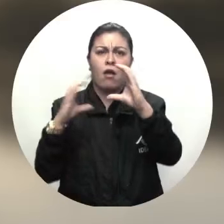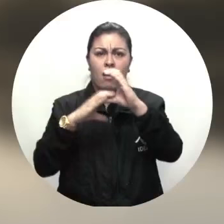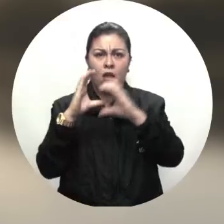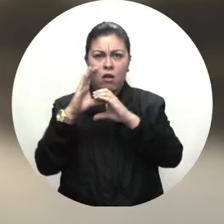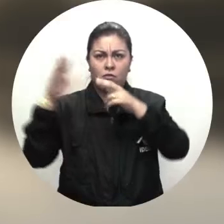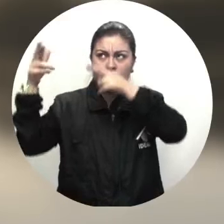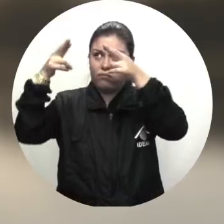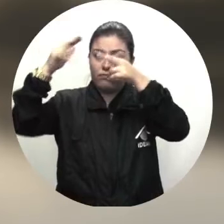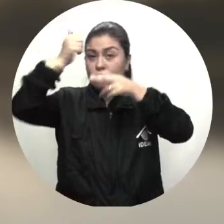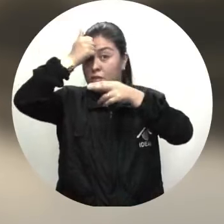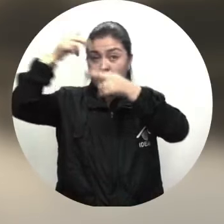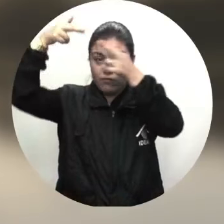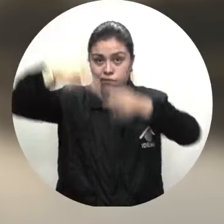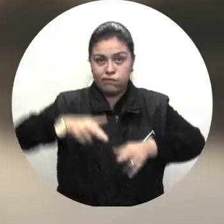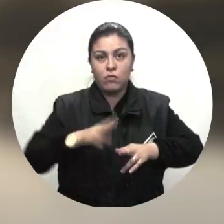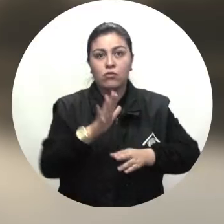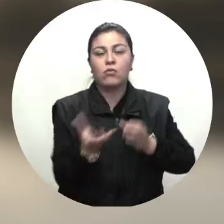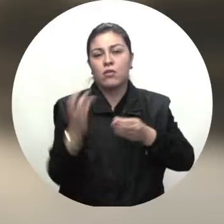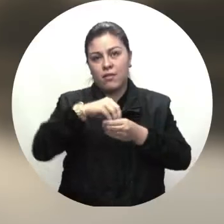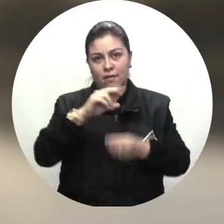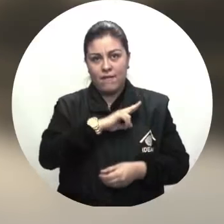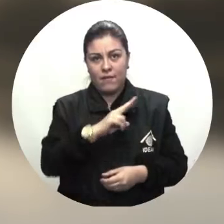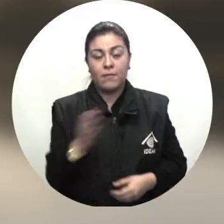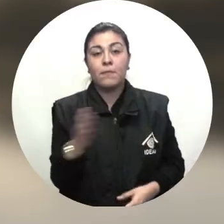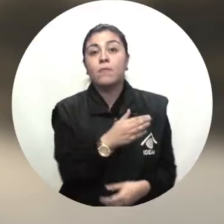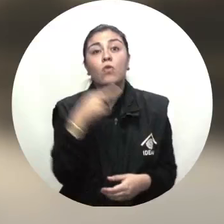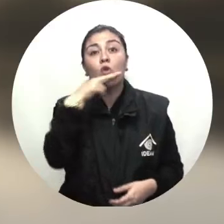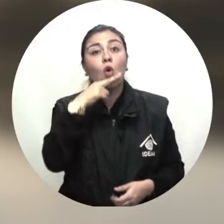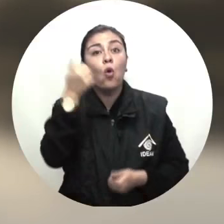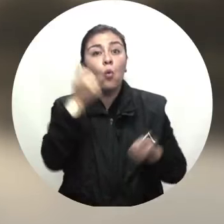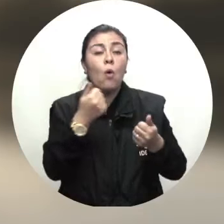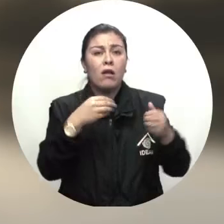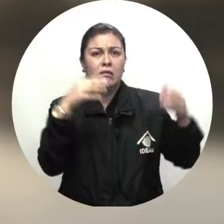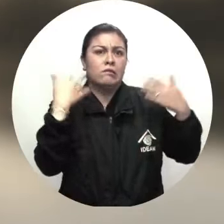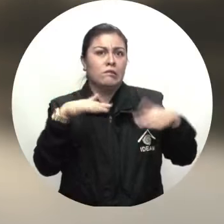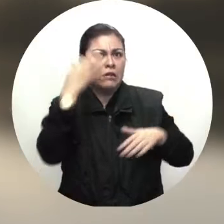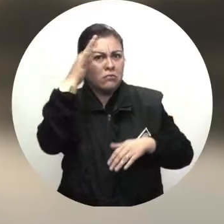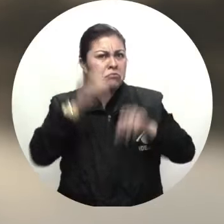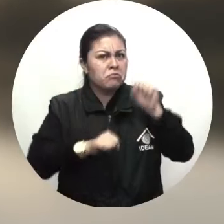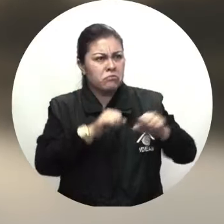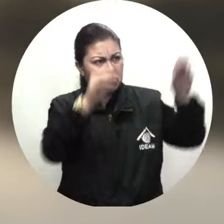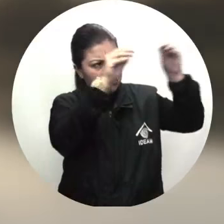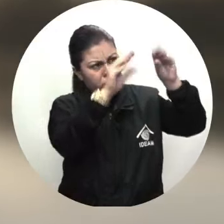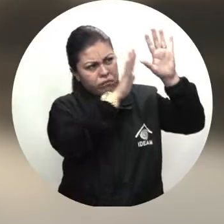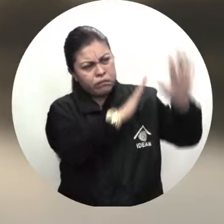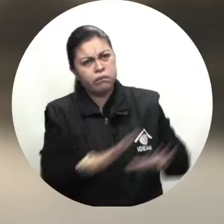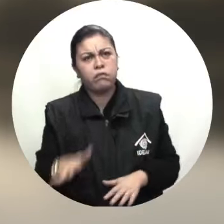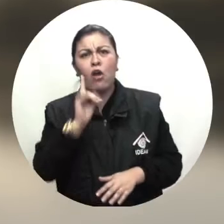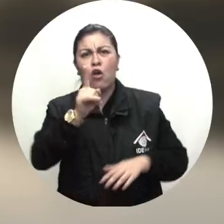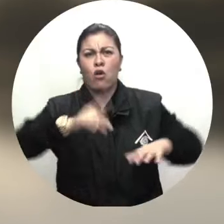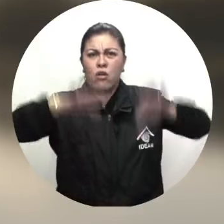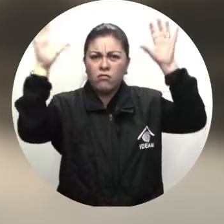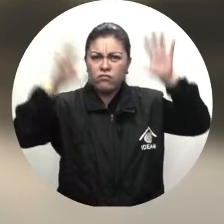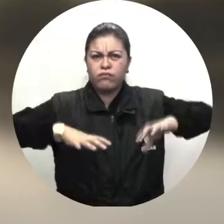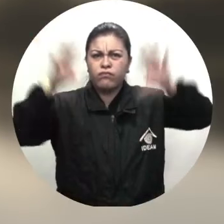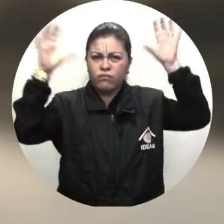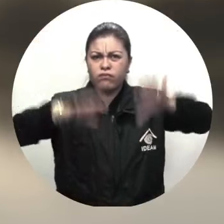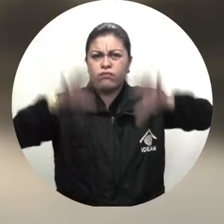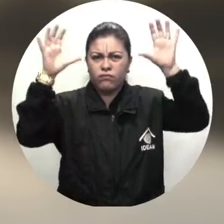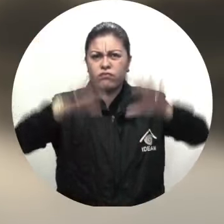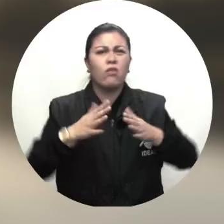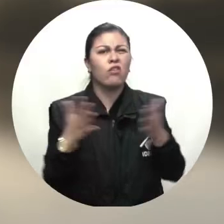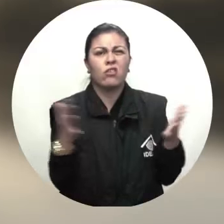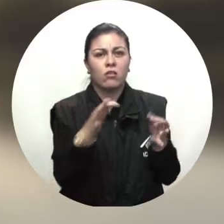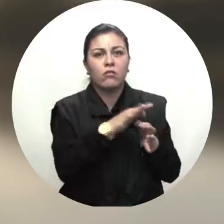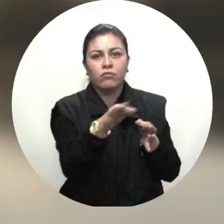Mediacanoa en el Valle del Cauca. Alerta roja por alta probabilidad de deslizamientos de tierra causados por las fuertes lluvias en municipios de la